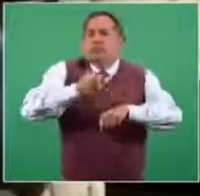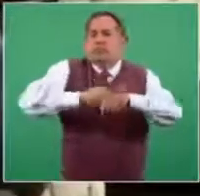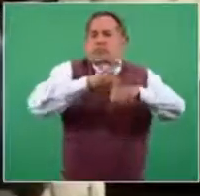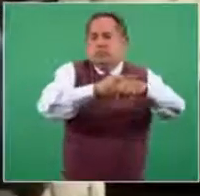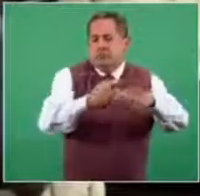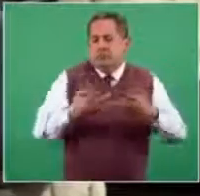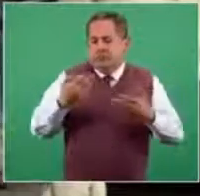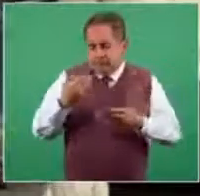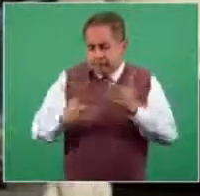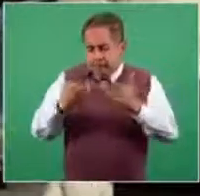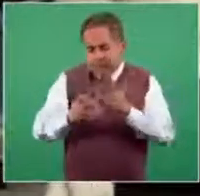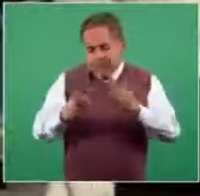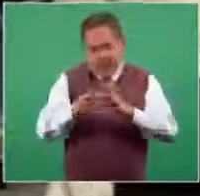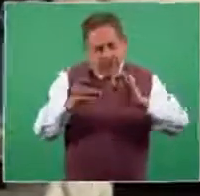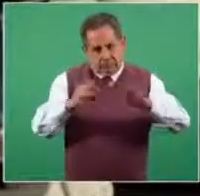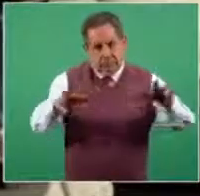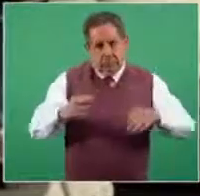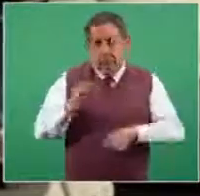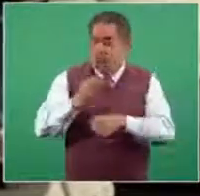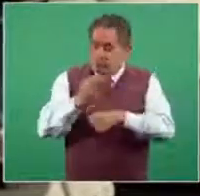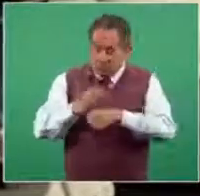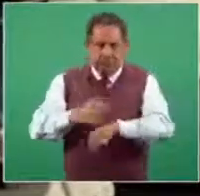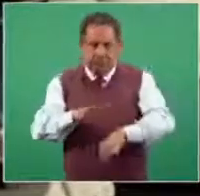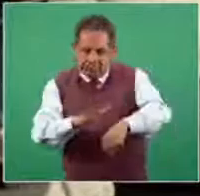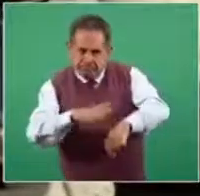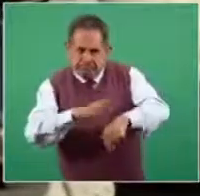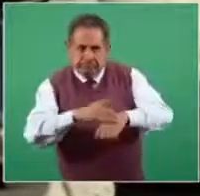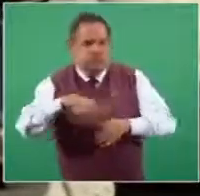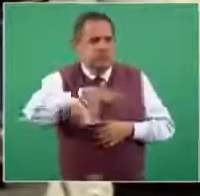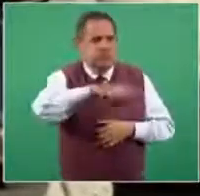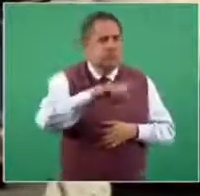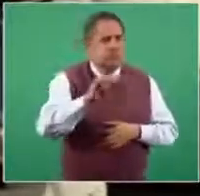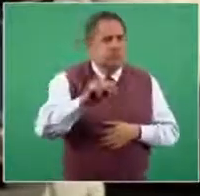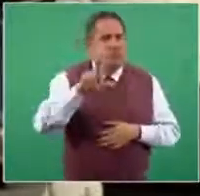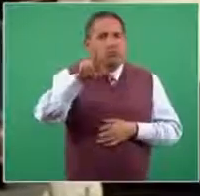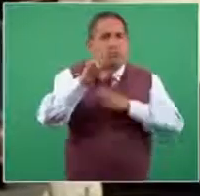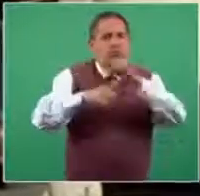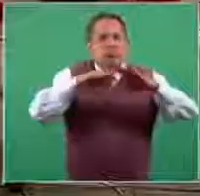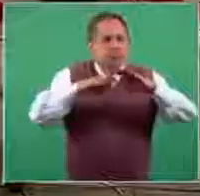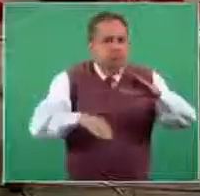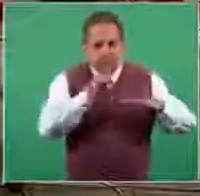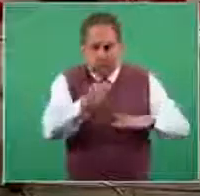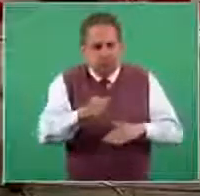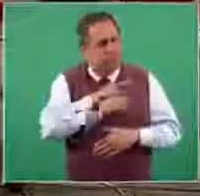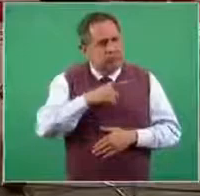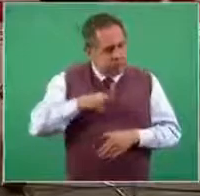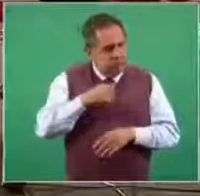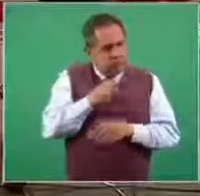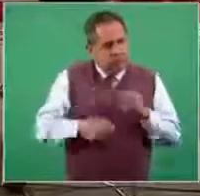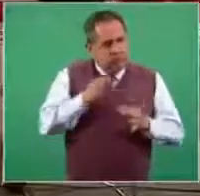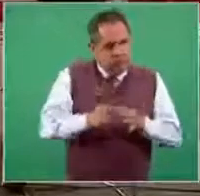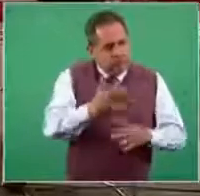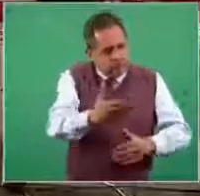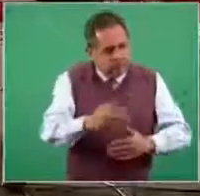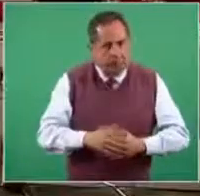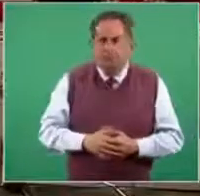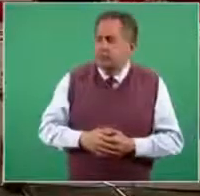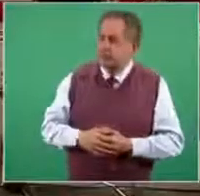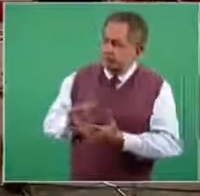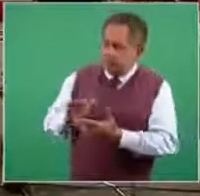tocado el tema como tal. Es momento de asumir que ya no somos menores de edad. Gracias. Muchas gracias. Gracias.